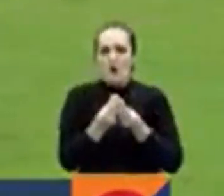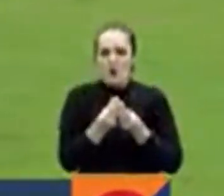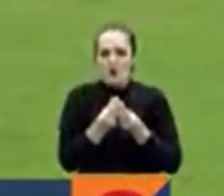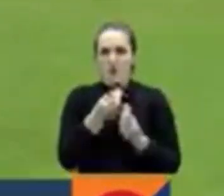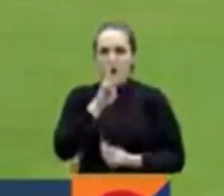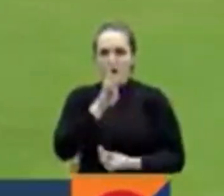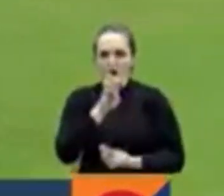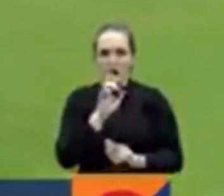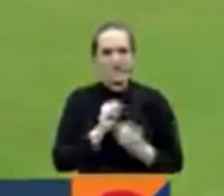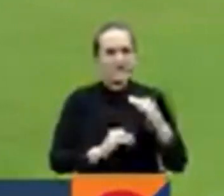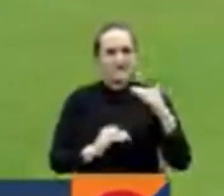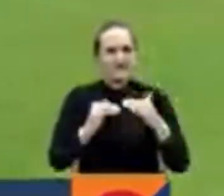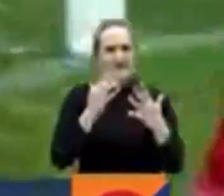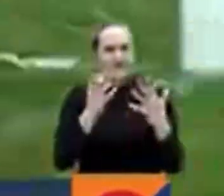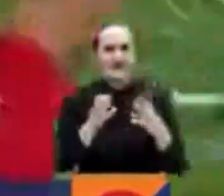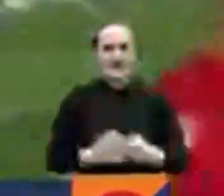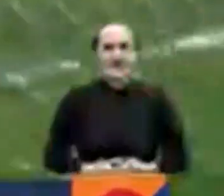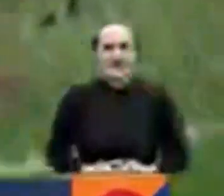ese grupo tan anhelado